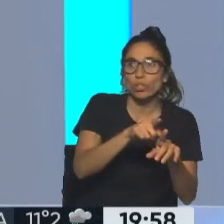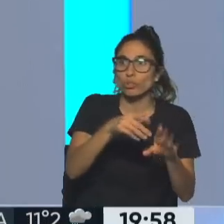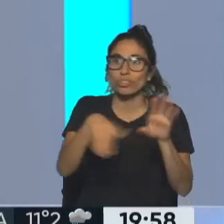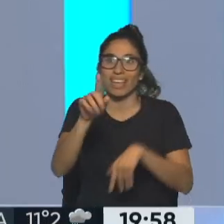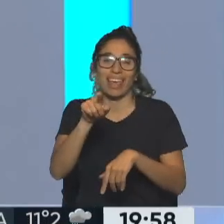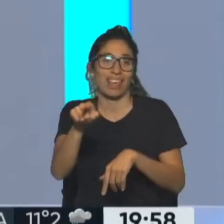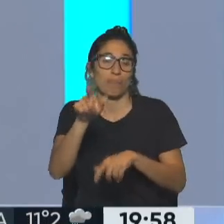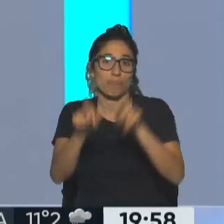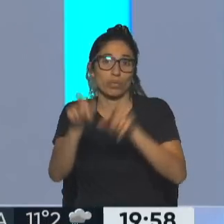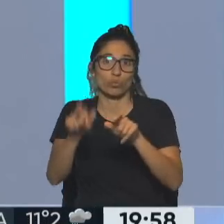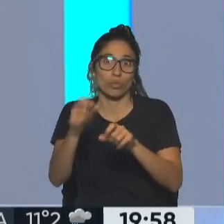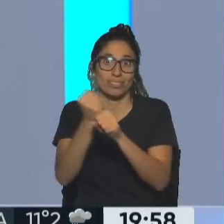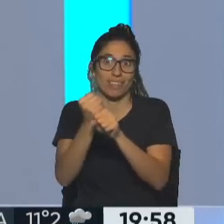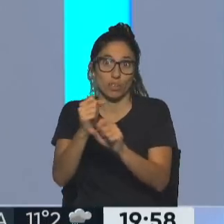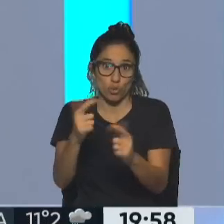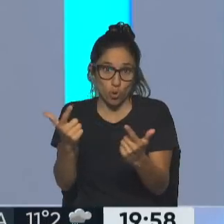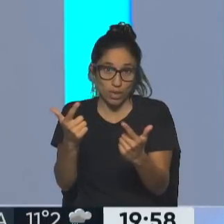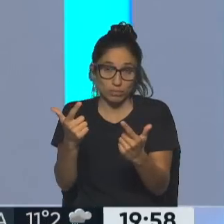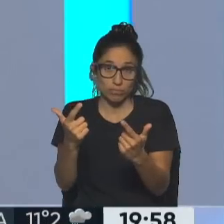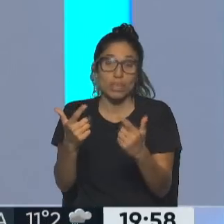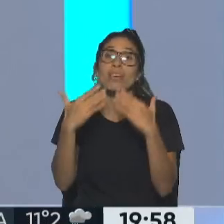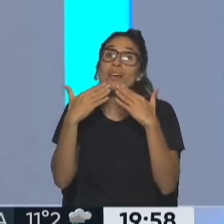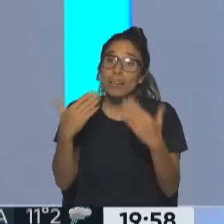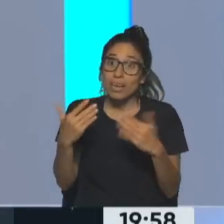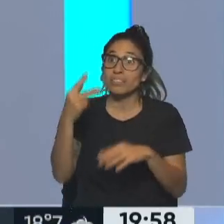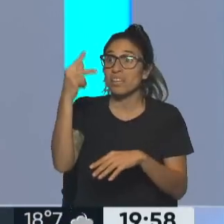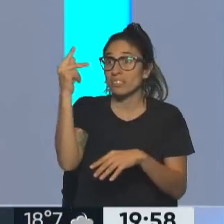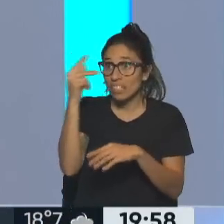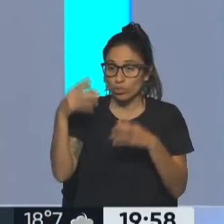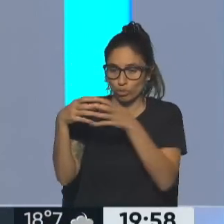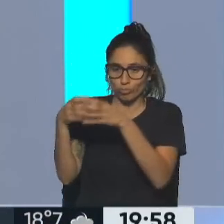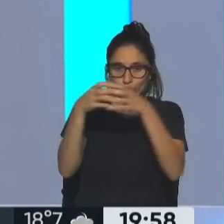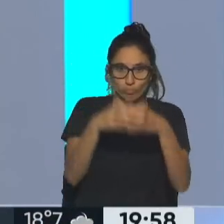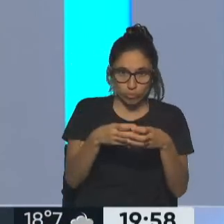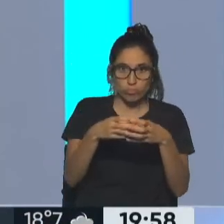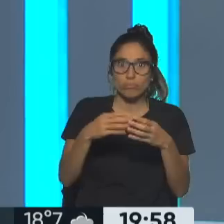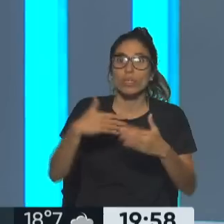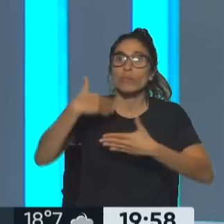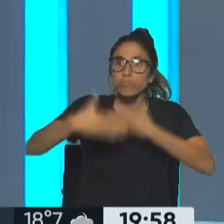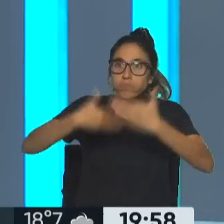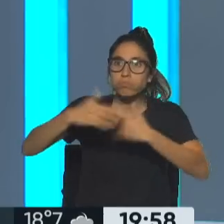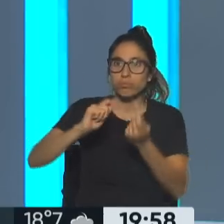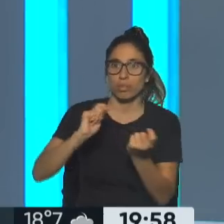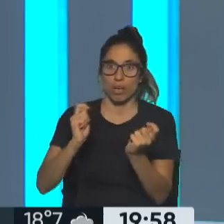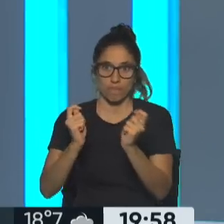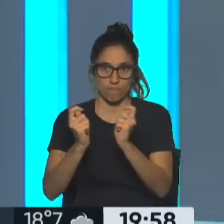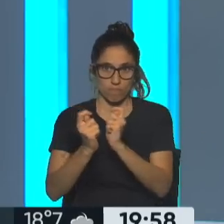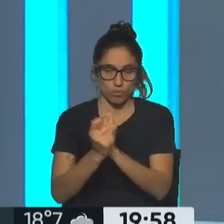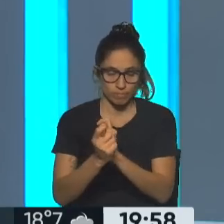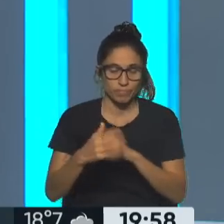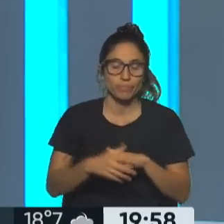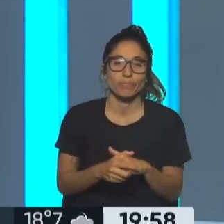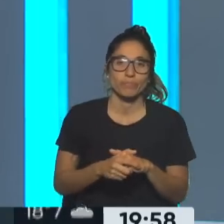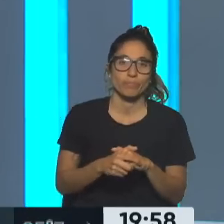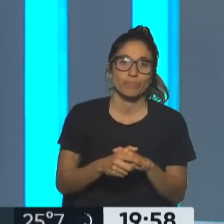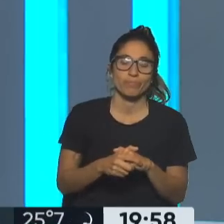valentía, Néstor fue capaz de conducir ese proceso. Nos va a volver a ocurrir. Te digo un montón de gracias. Gracias a ustedes. Y gracias,